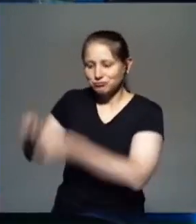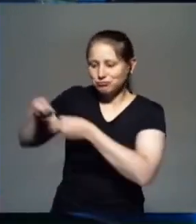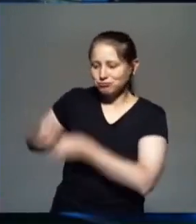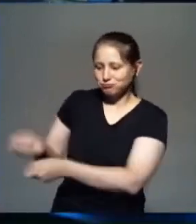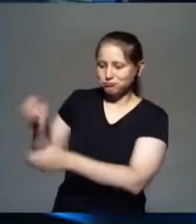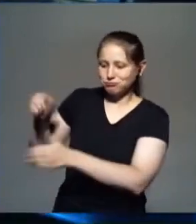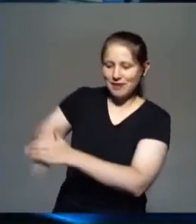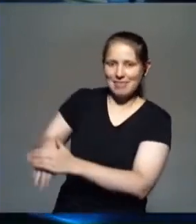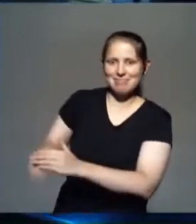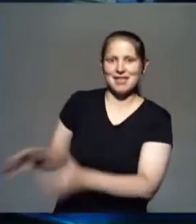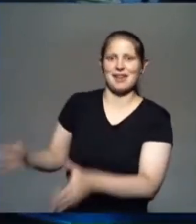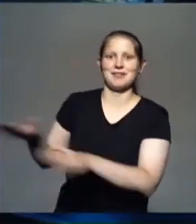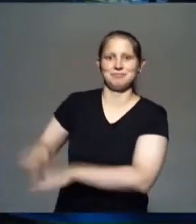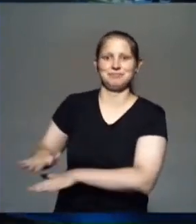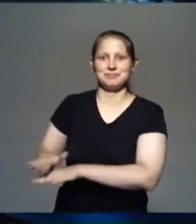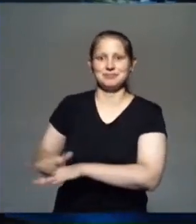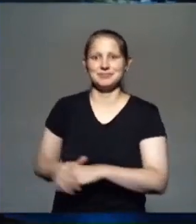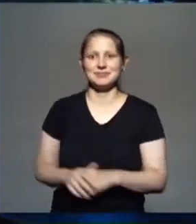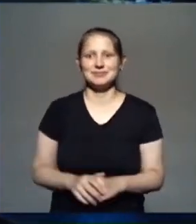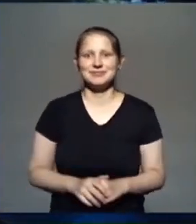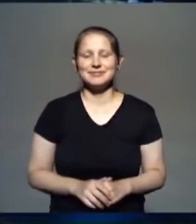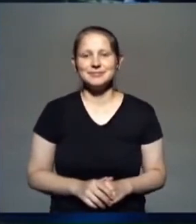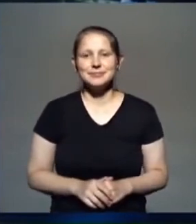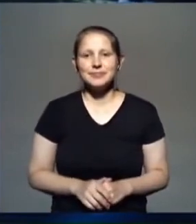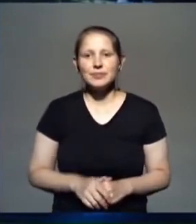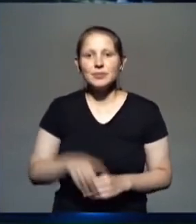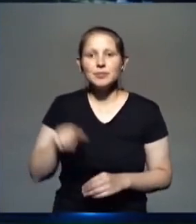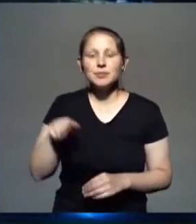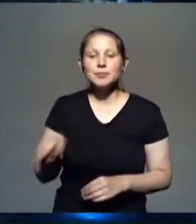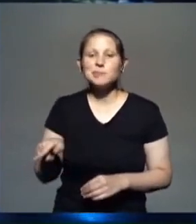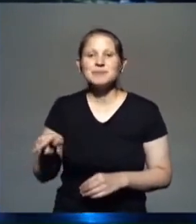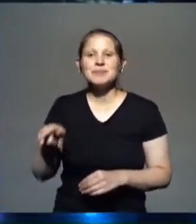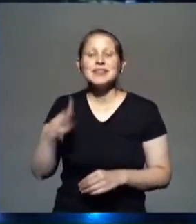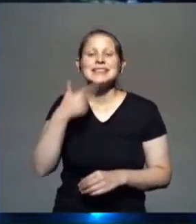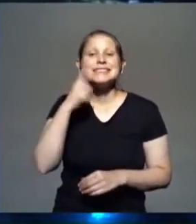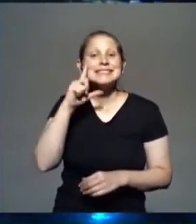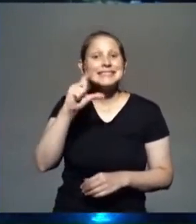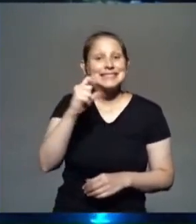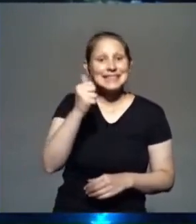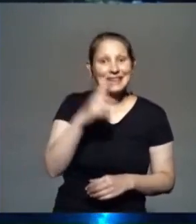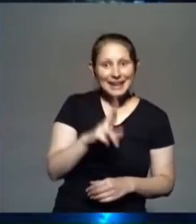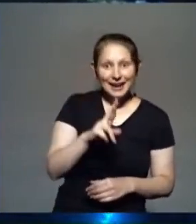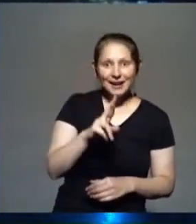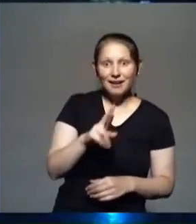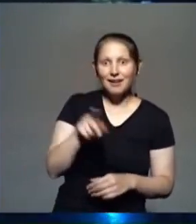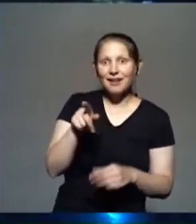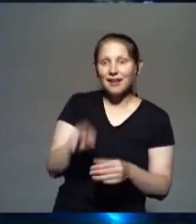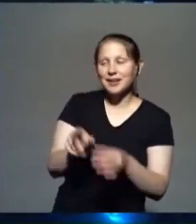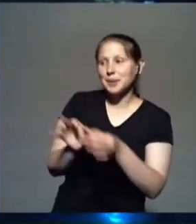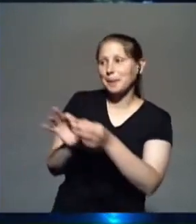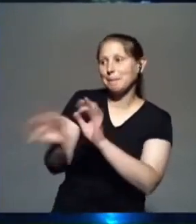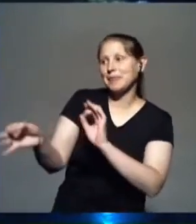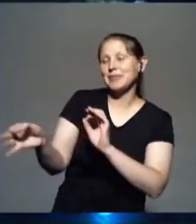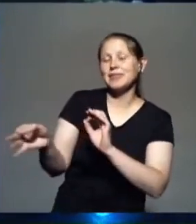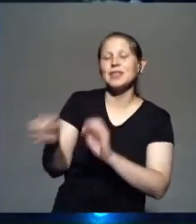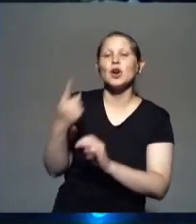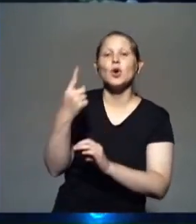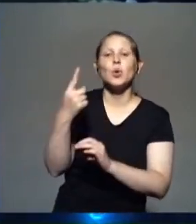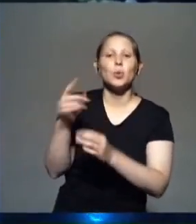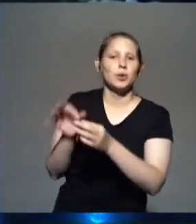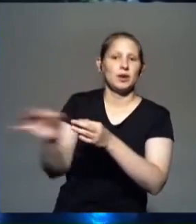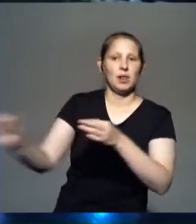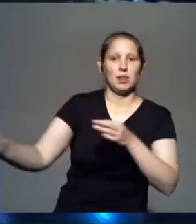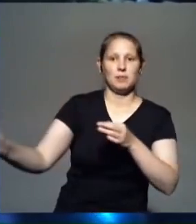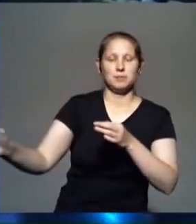estaba de Sicar el pozo de Jacob? A un kilómetro, diez cuadras. Y esta mujer samaritana, que luego la